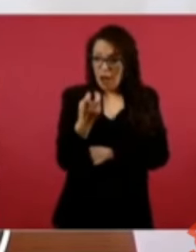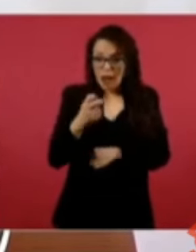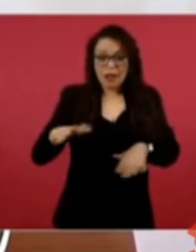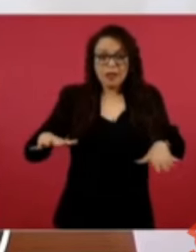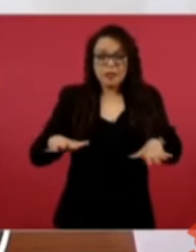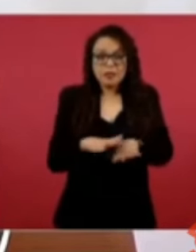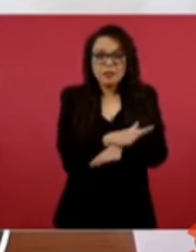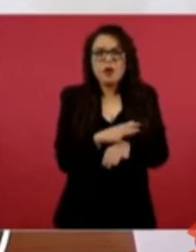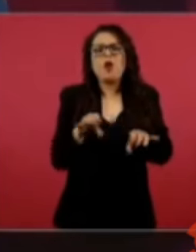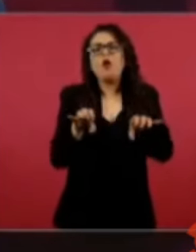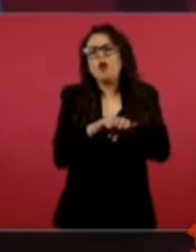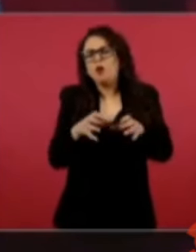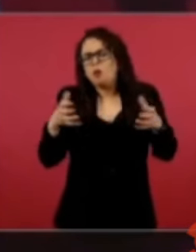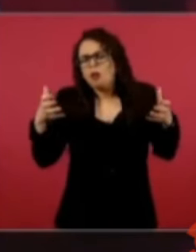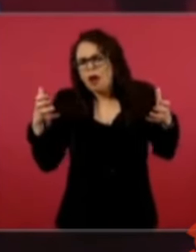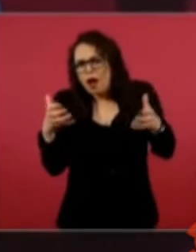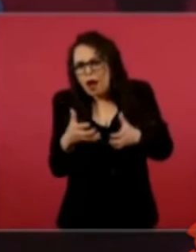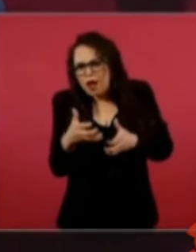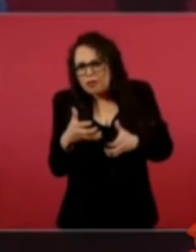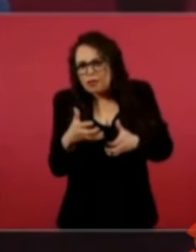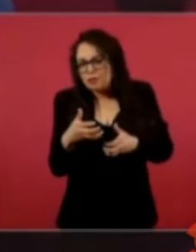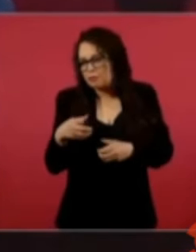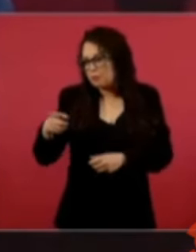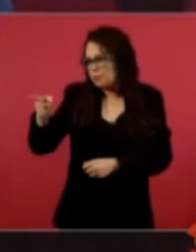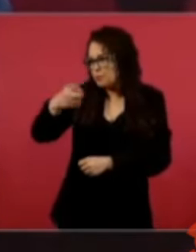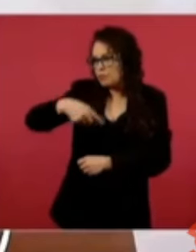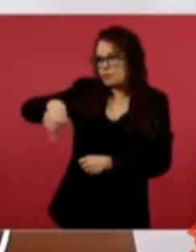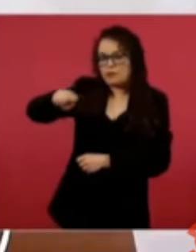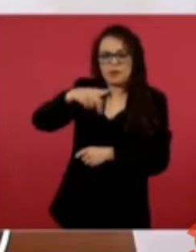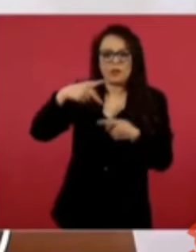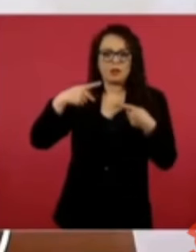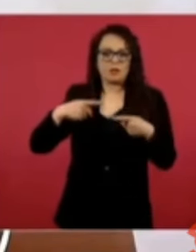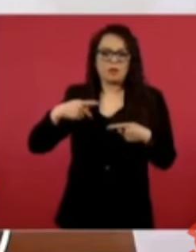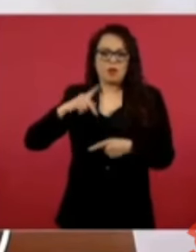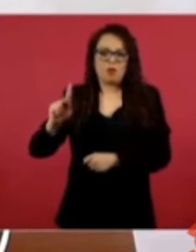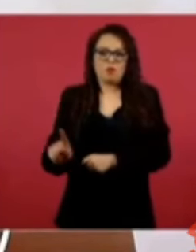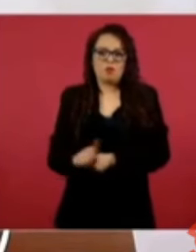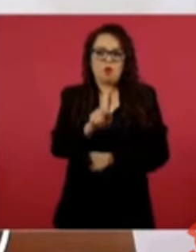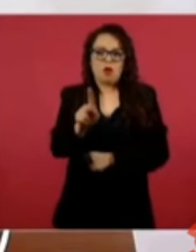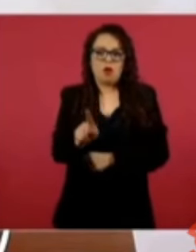El mejor método para enfrentar estos problemas es el método democrático.